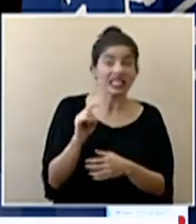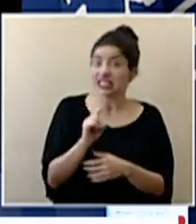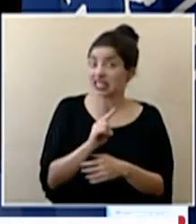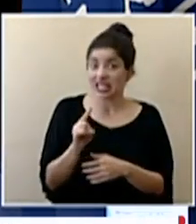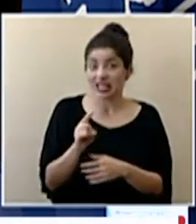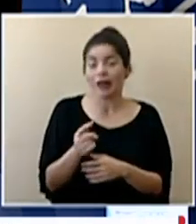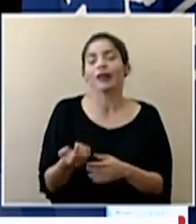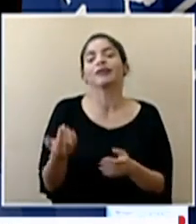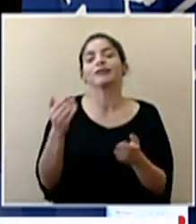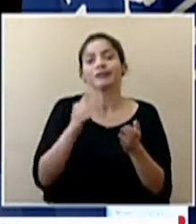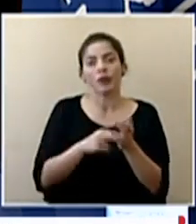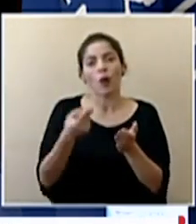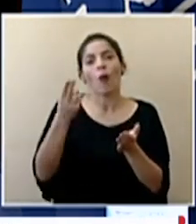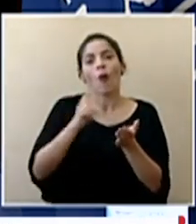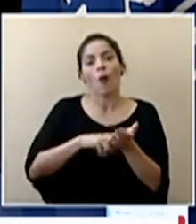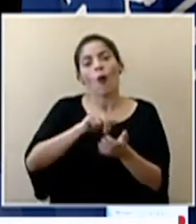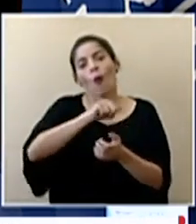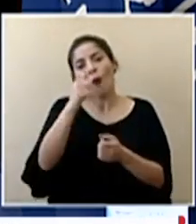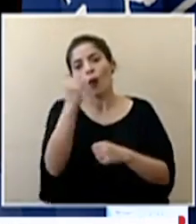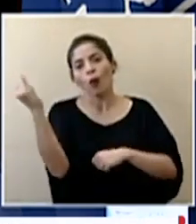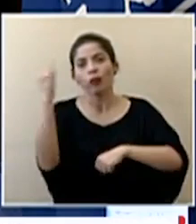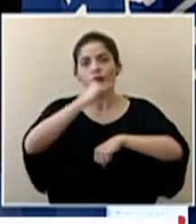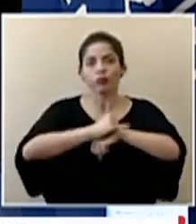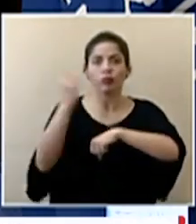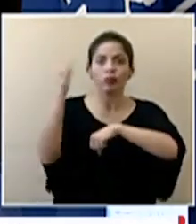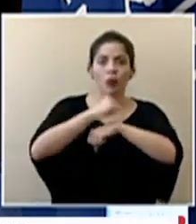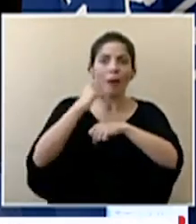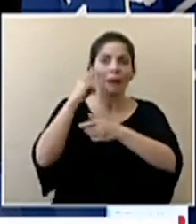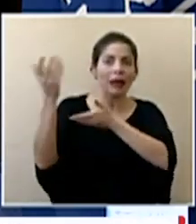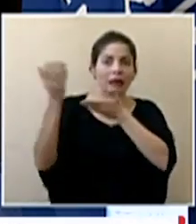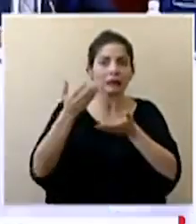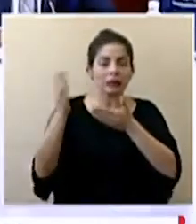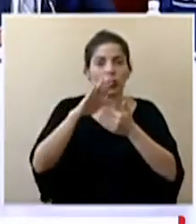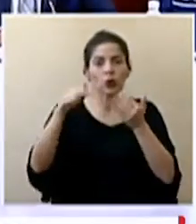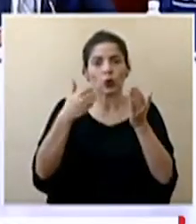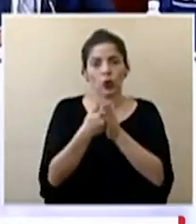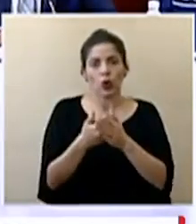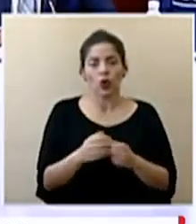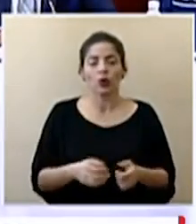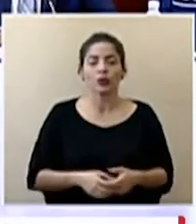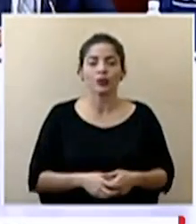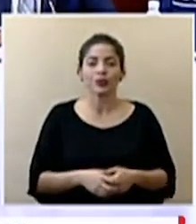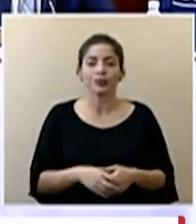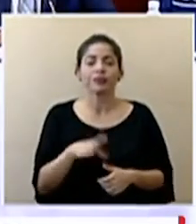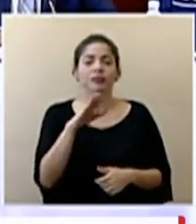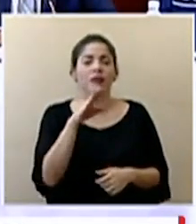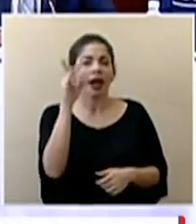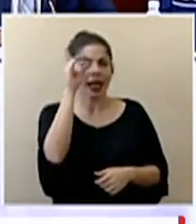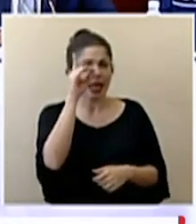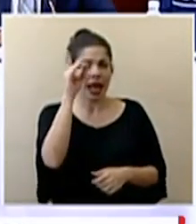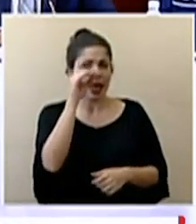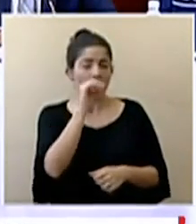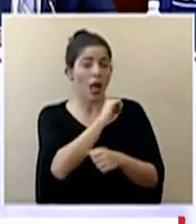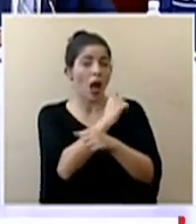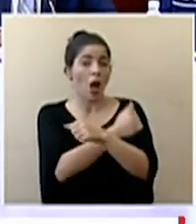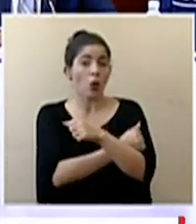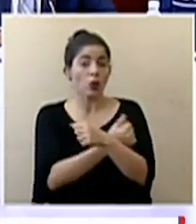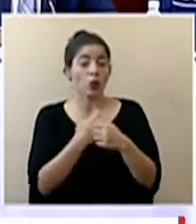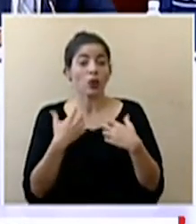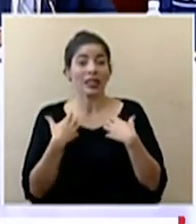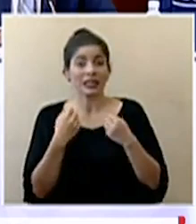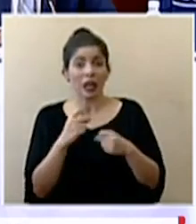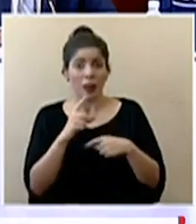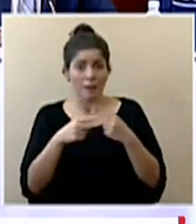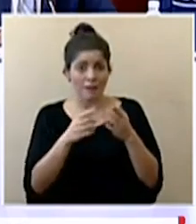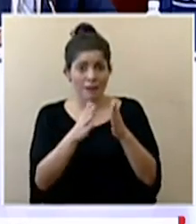contrataríamos otros charter para traernos el resto por aire Don Daniel las autoridades sanitarias solicitarán